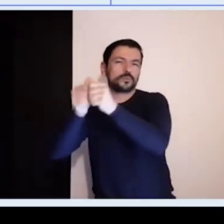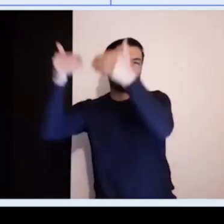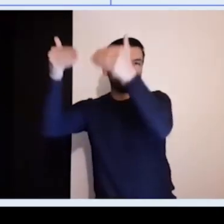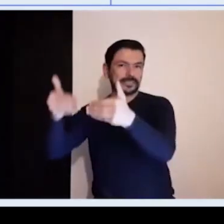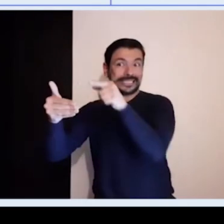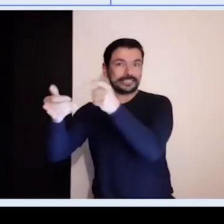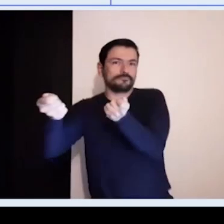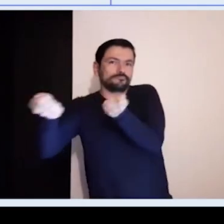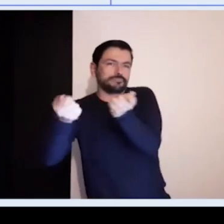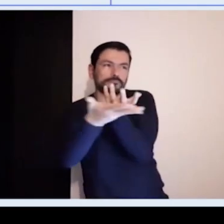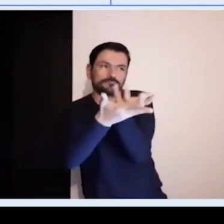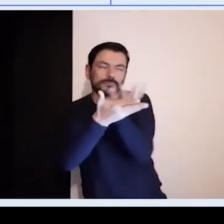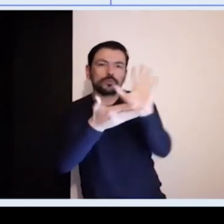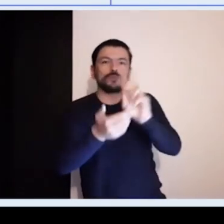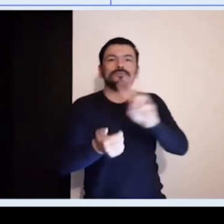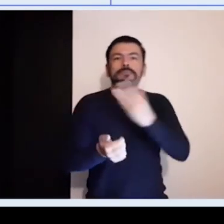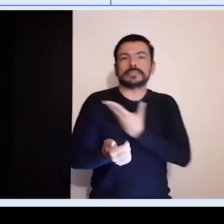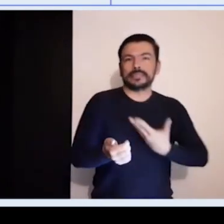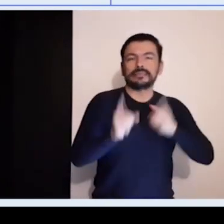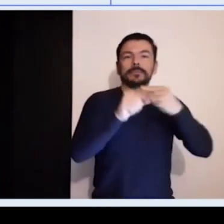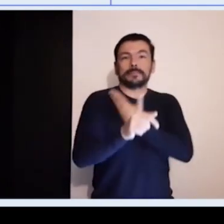relacionados con la discapacidad.